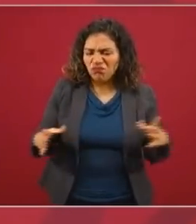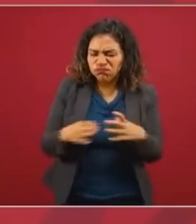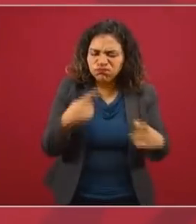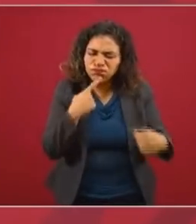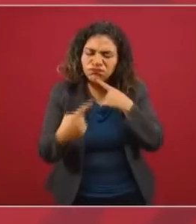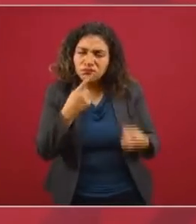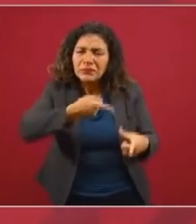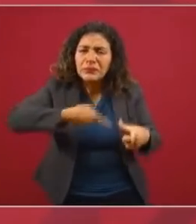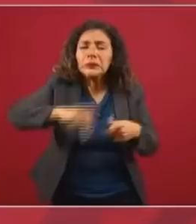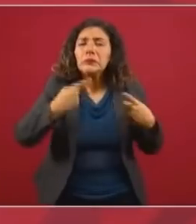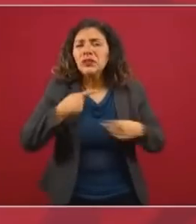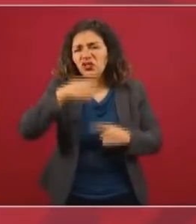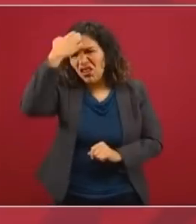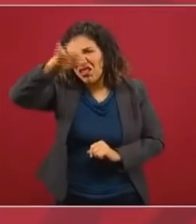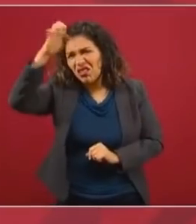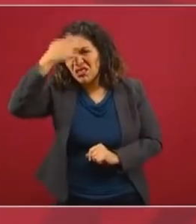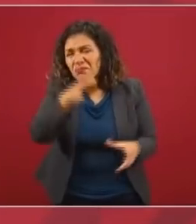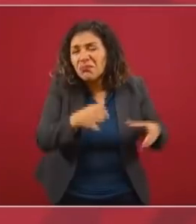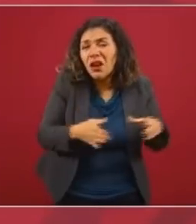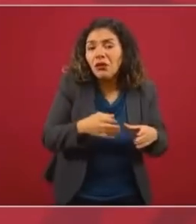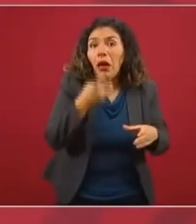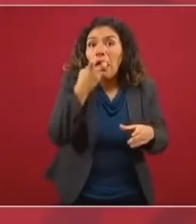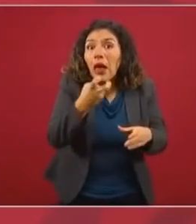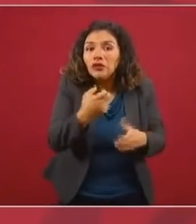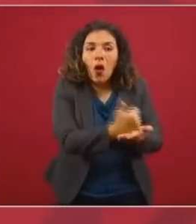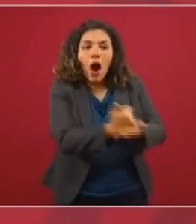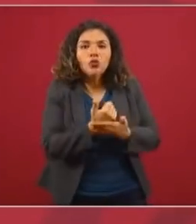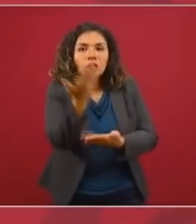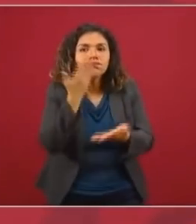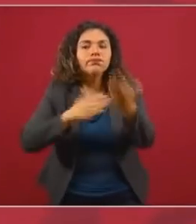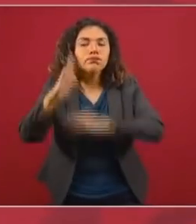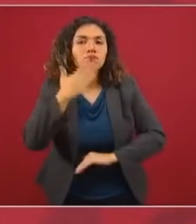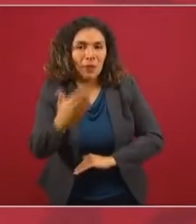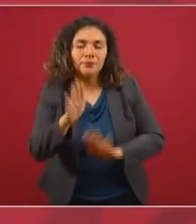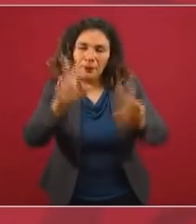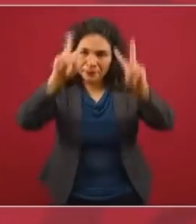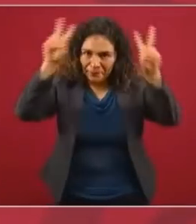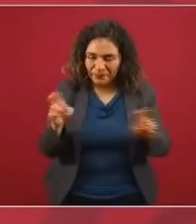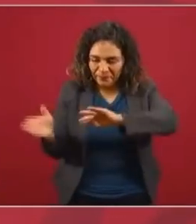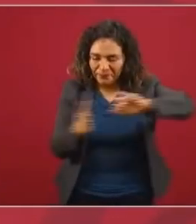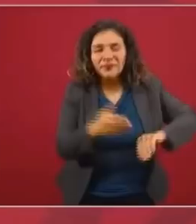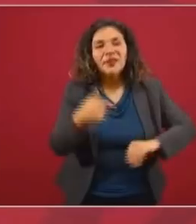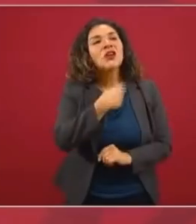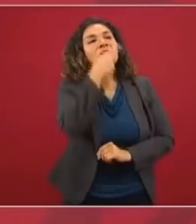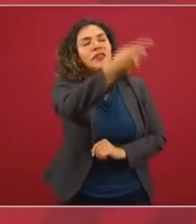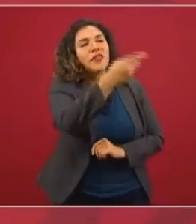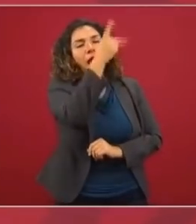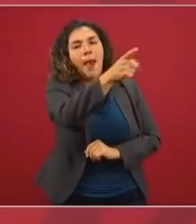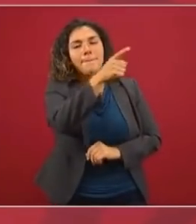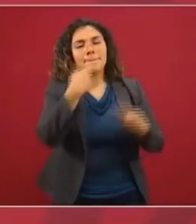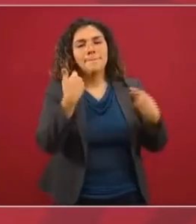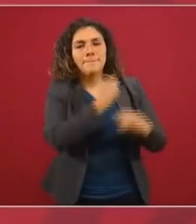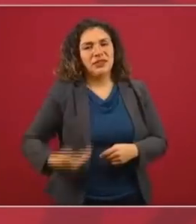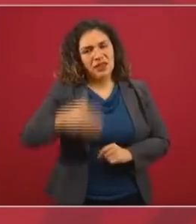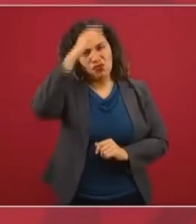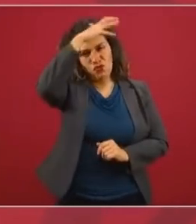Por eso, por hemos salido adelante. Cierro el paréntesis y le decía al presidente Trump